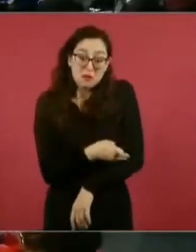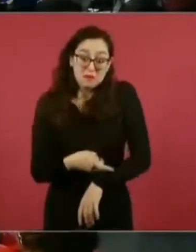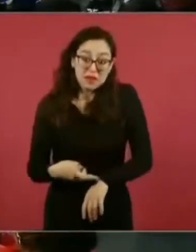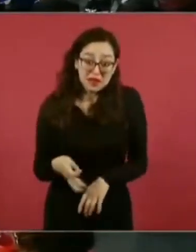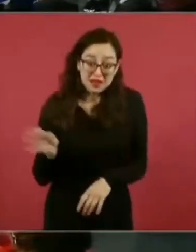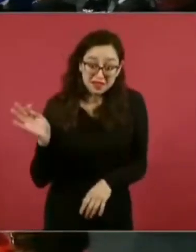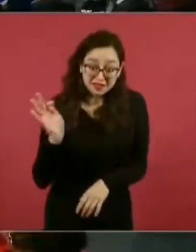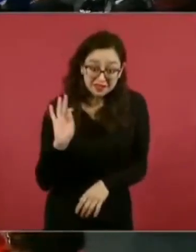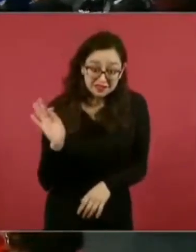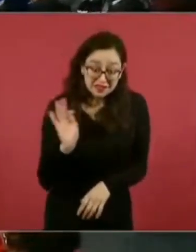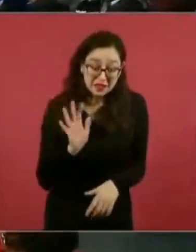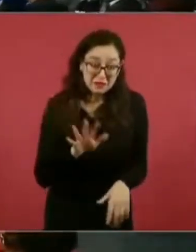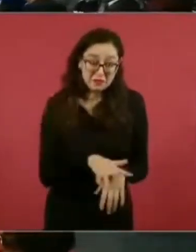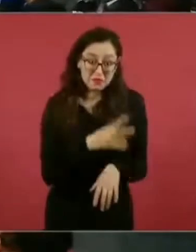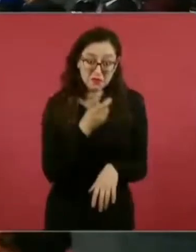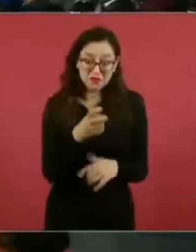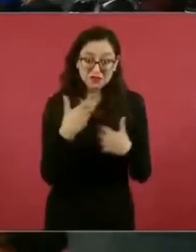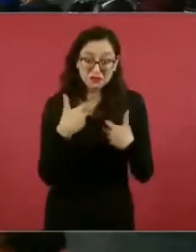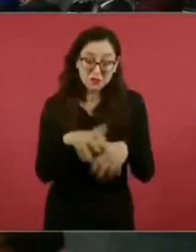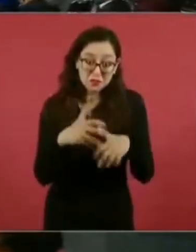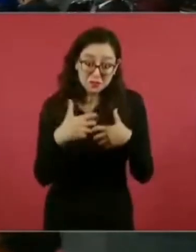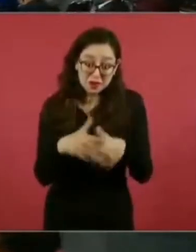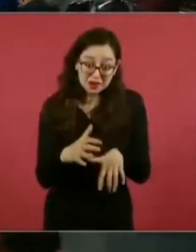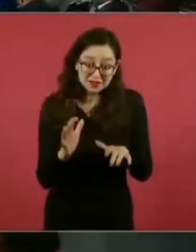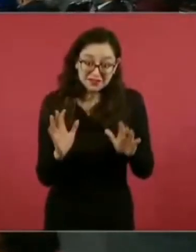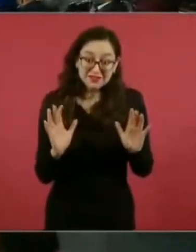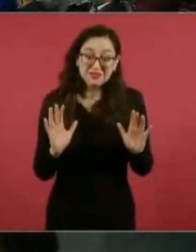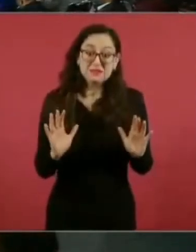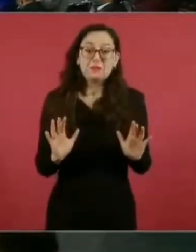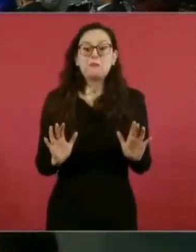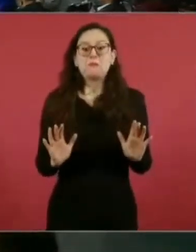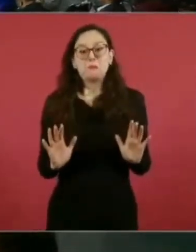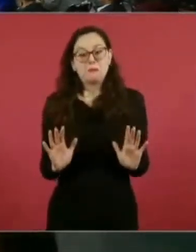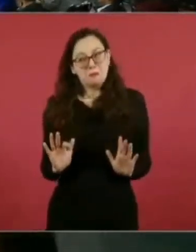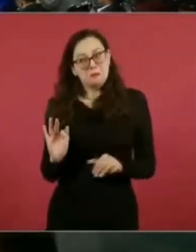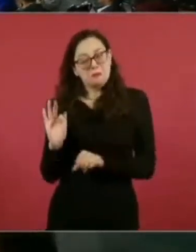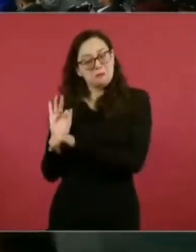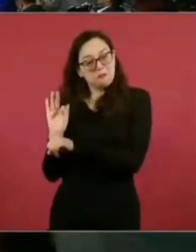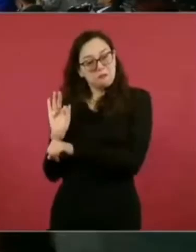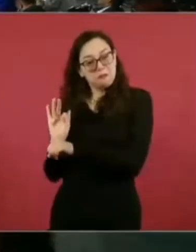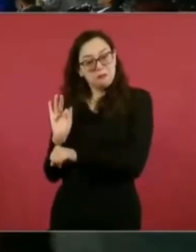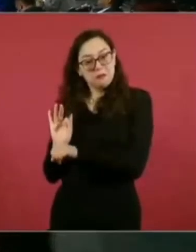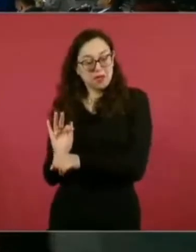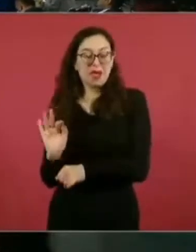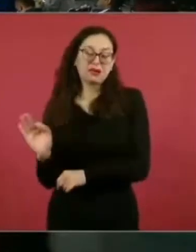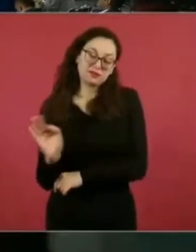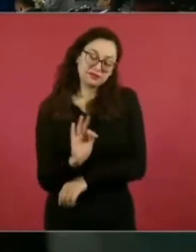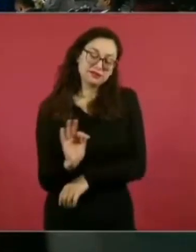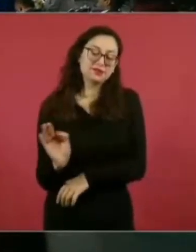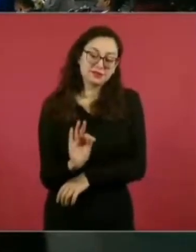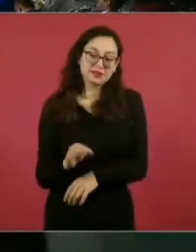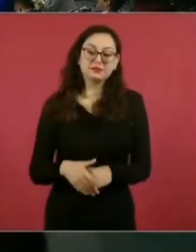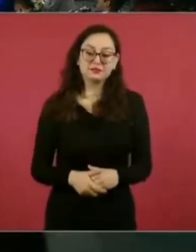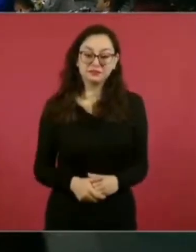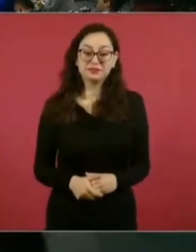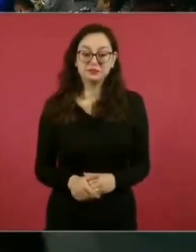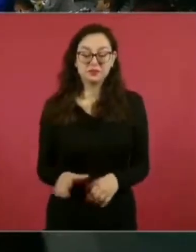y que por eso esa actitud, o